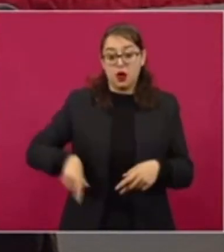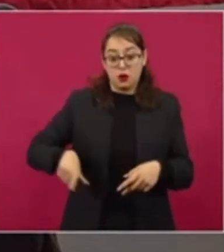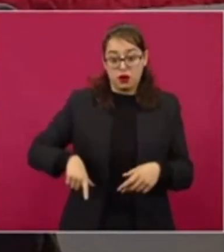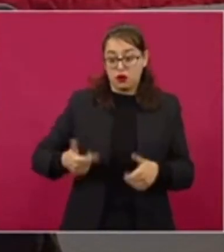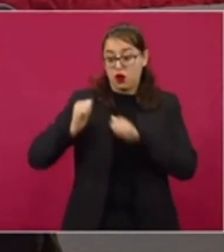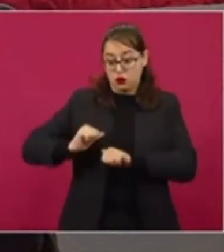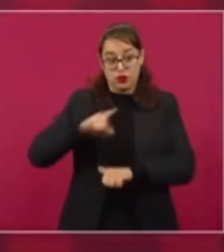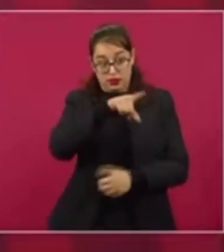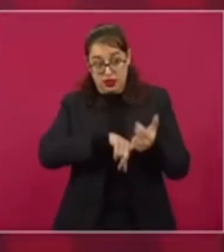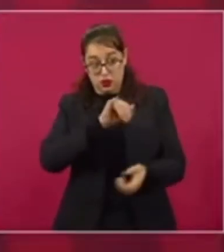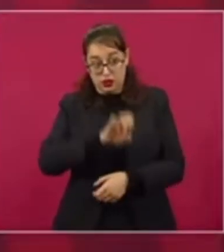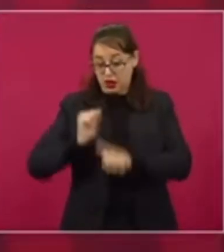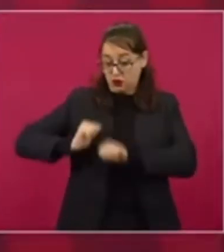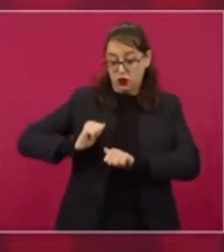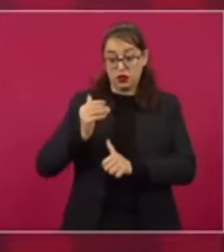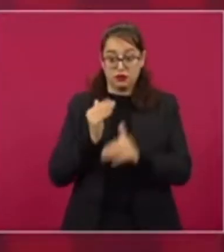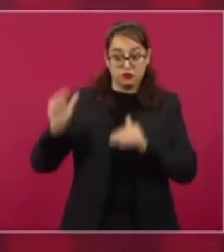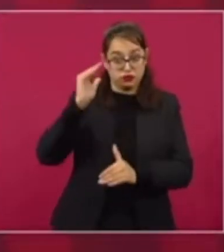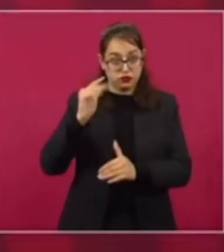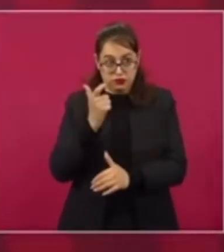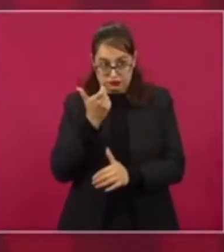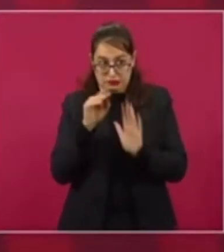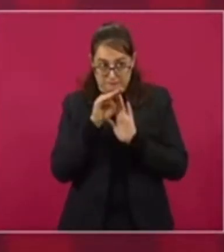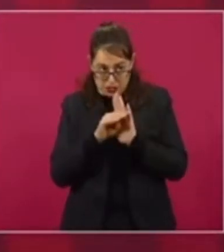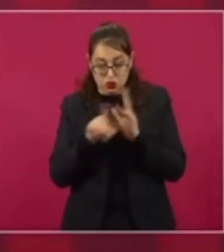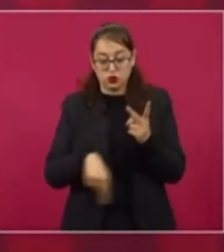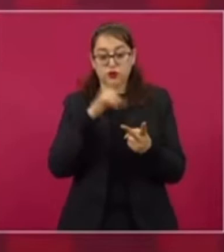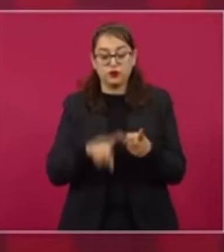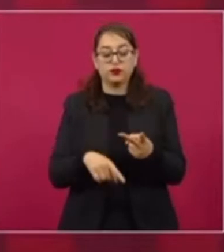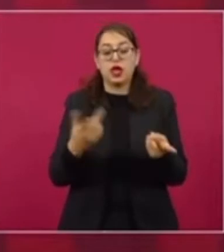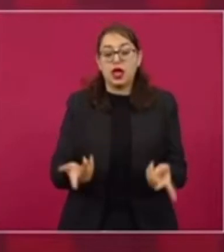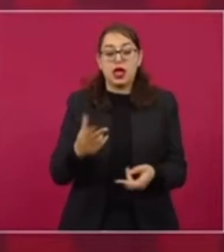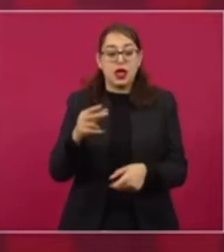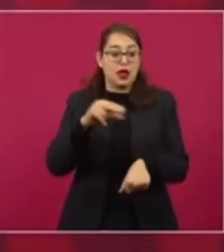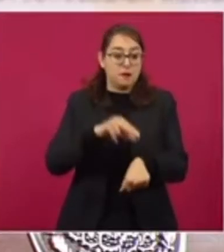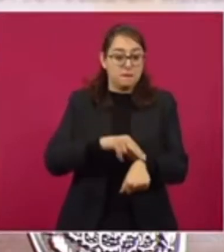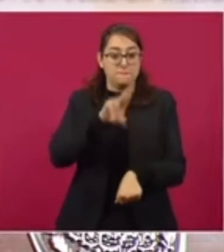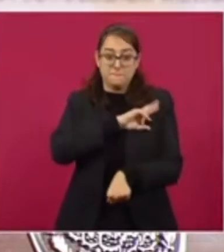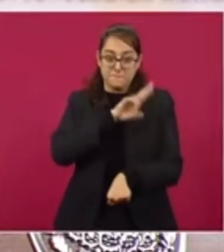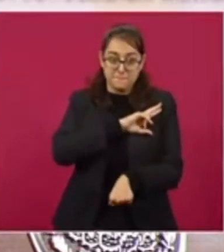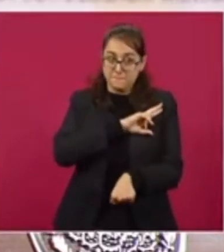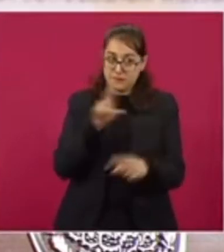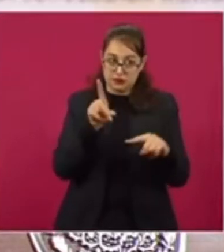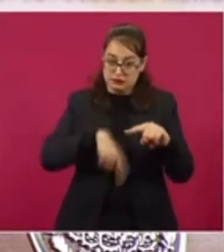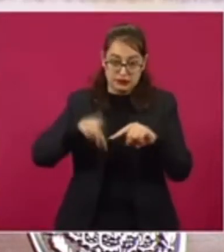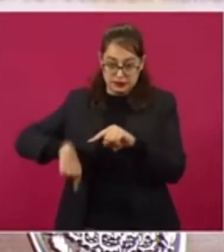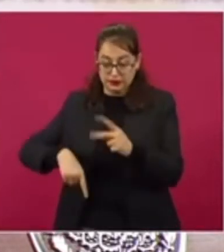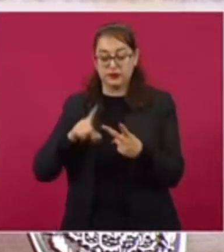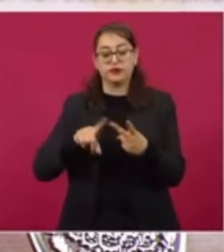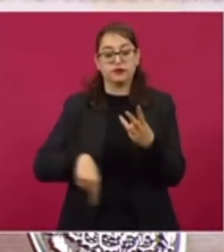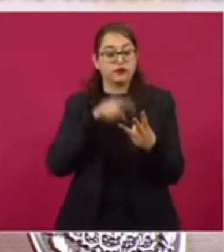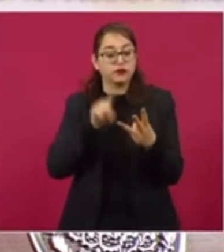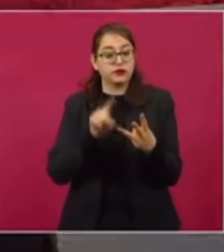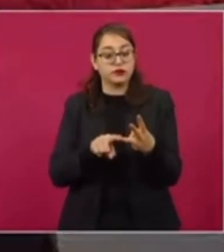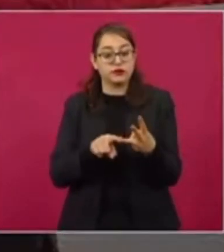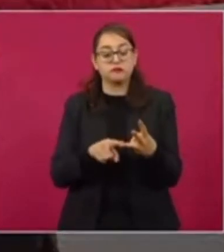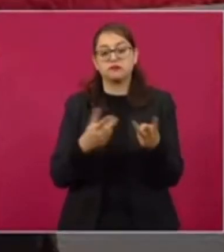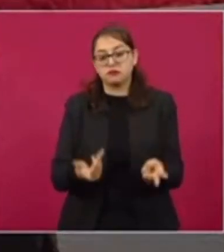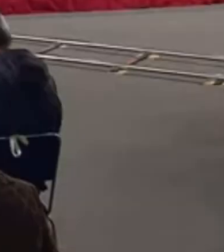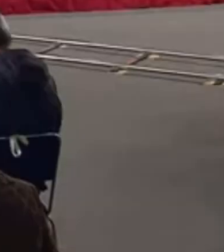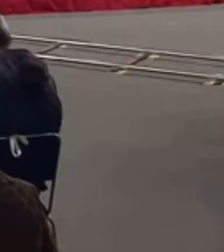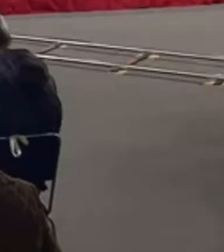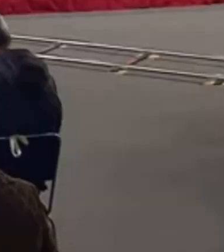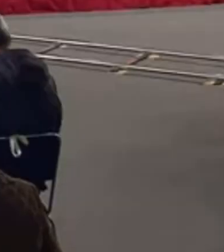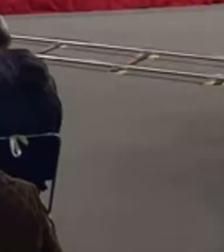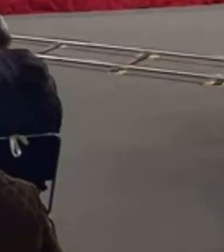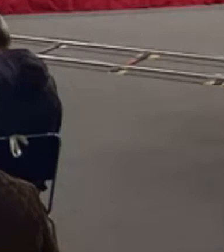de mando y enlace, es decir, la parte superior. Suprimir pagos para los seguros de gastos médicos mayores y separación individualizado de mandos medios y superiores, así como diversos ajustes